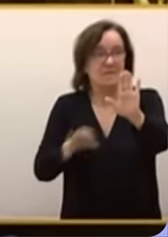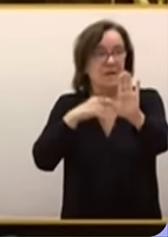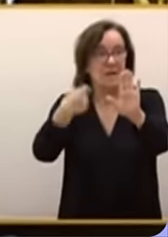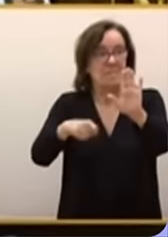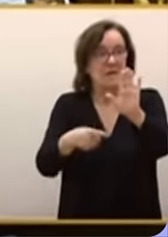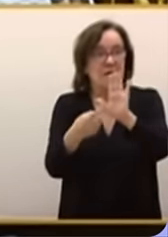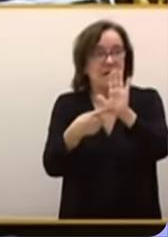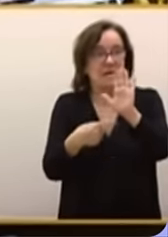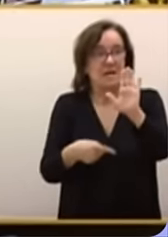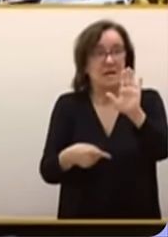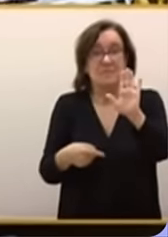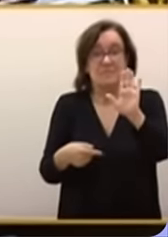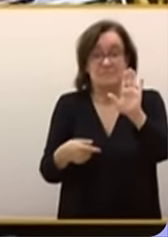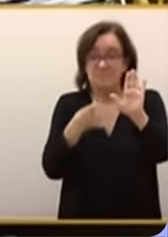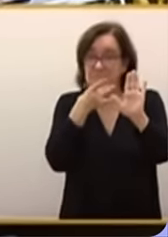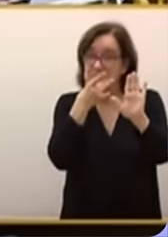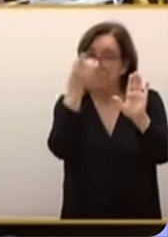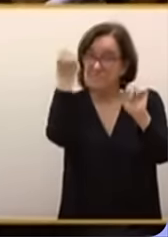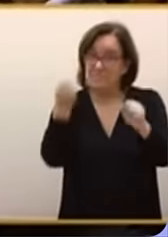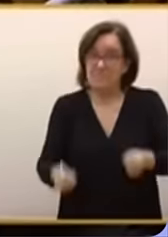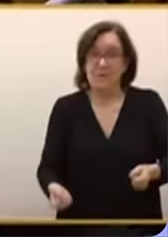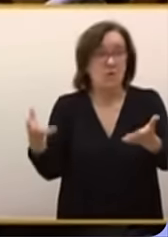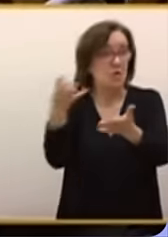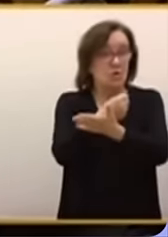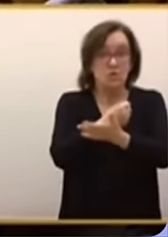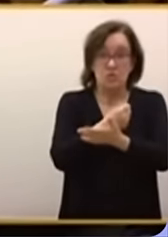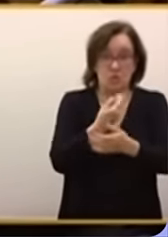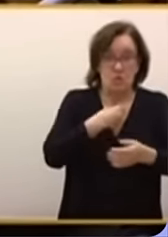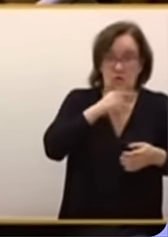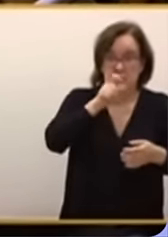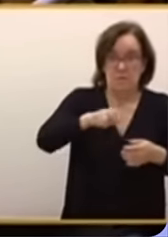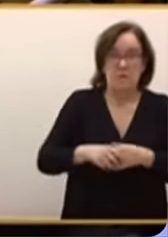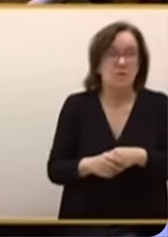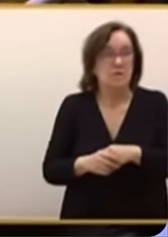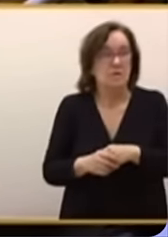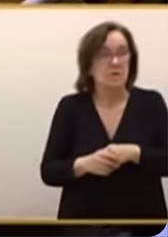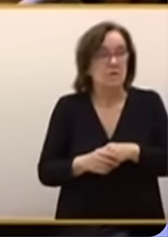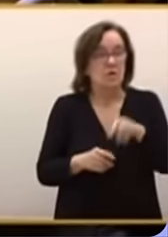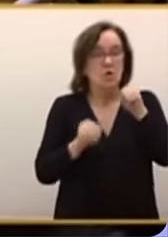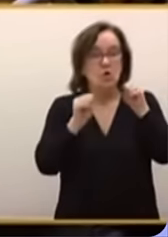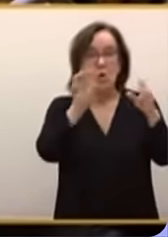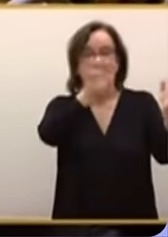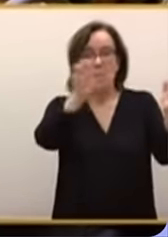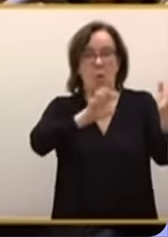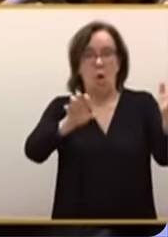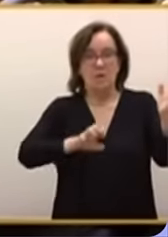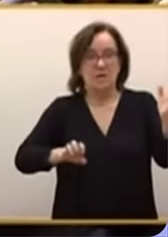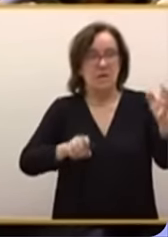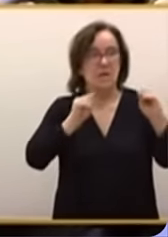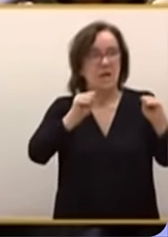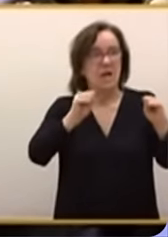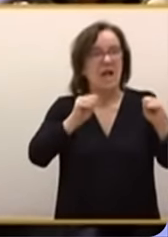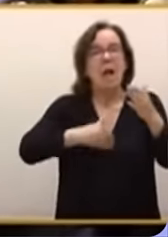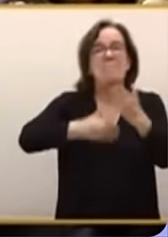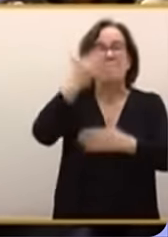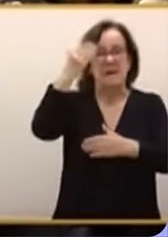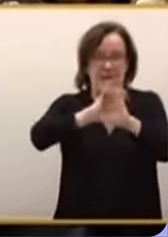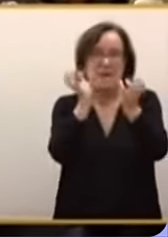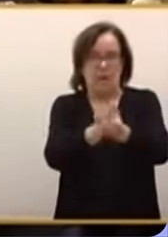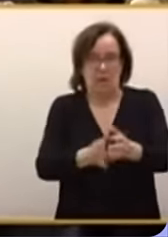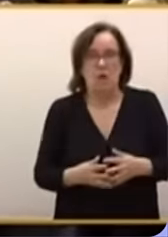Portadas de las que nos avergonzamos todos los españoles. Estas son sus portadas y su prensa internacional.